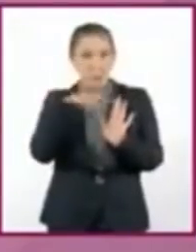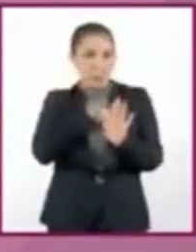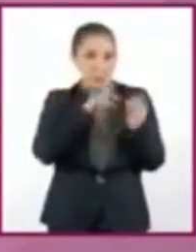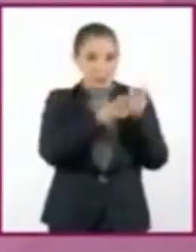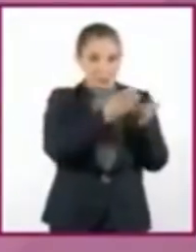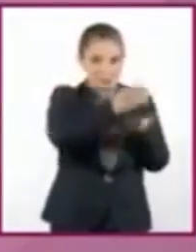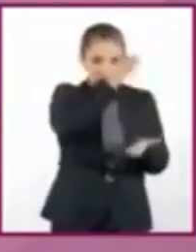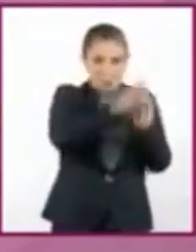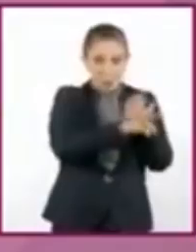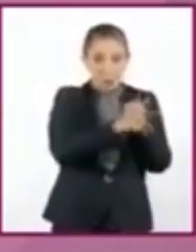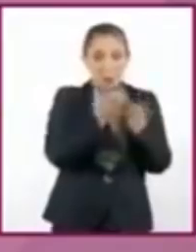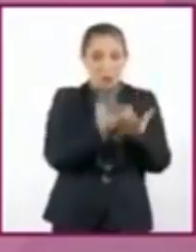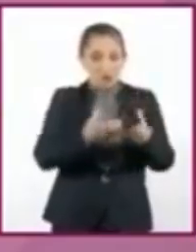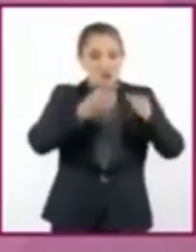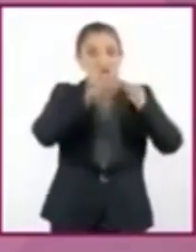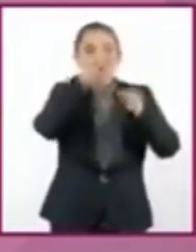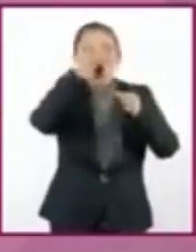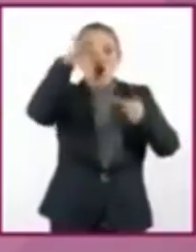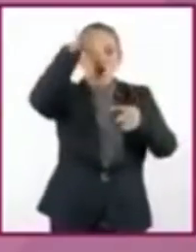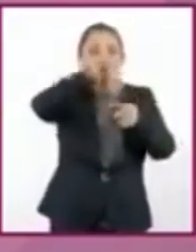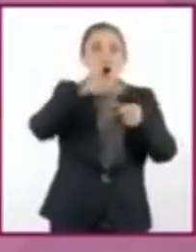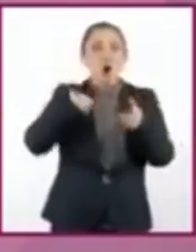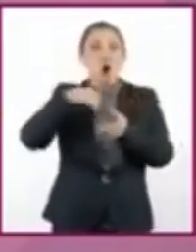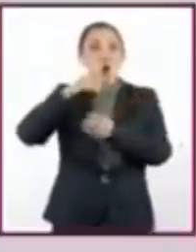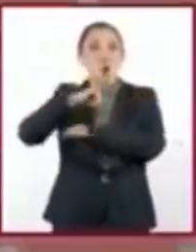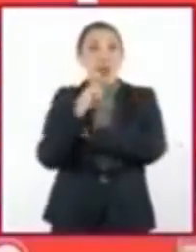ser un florero o para almacenar los colores.